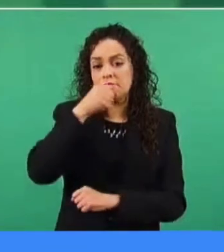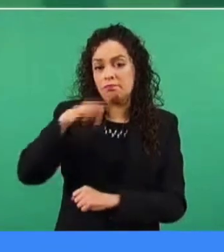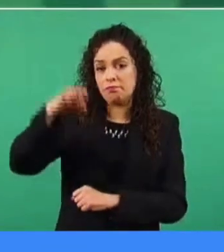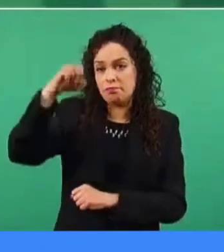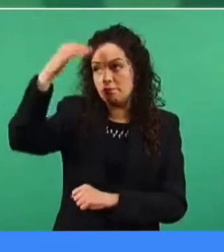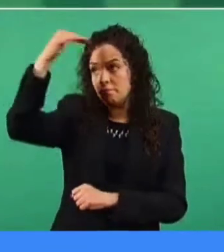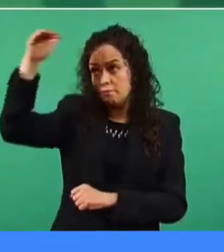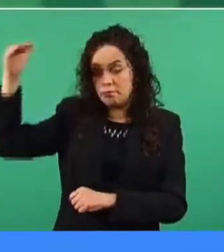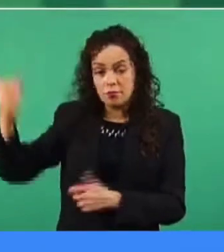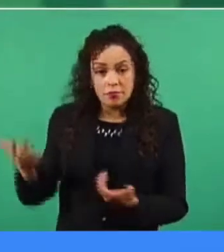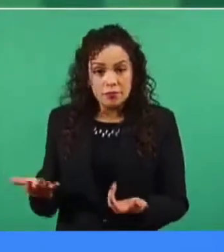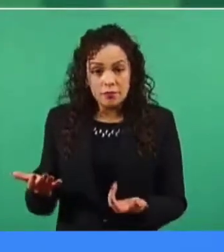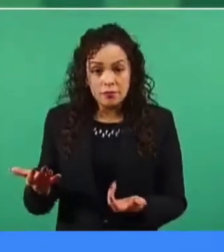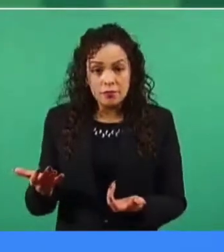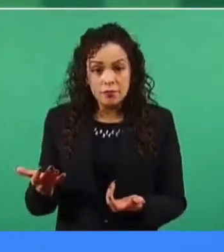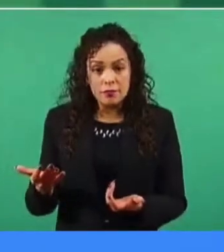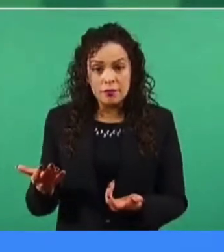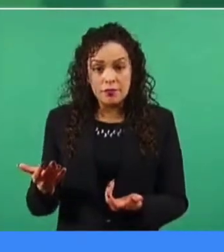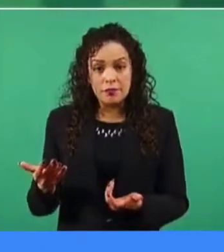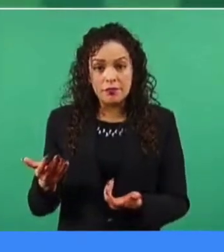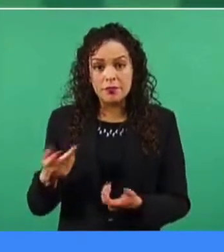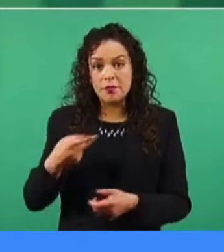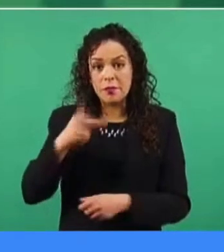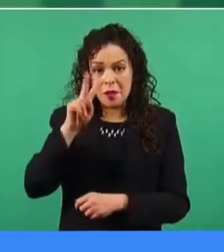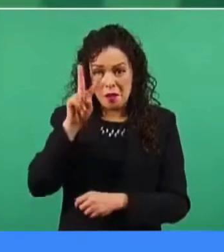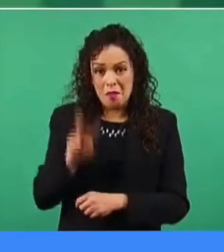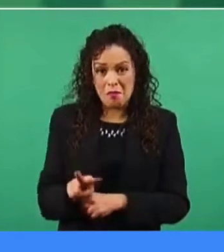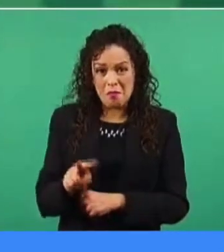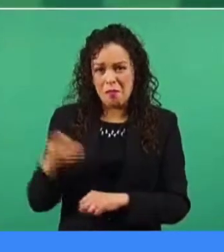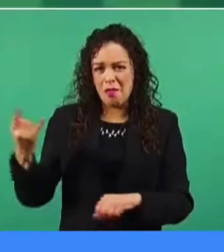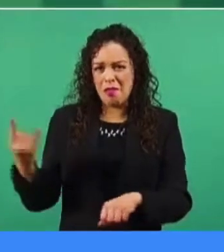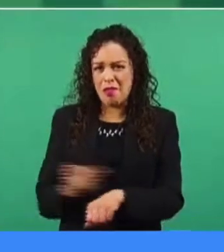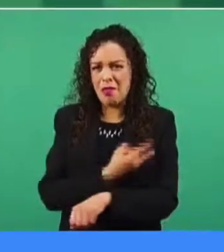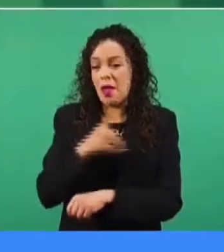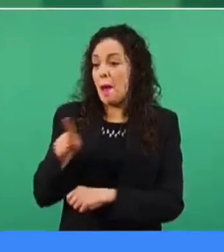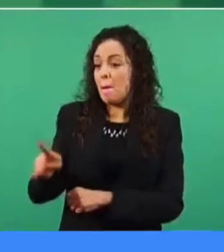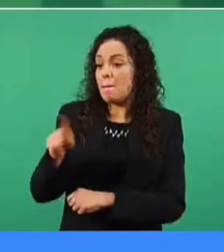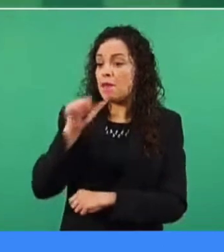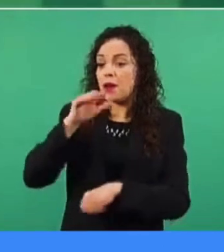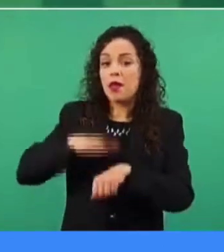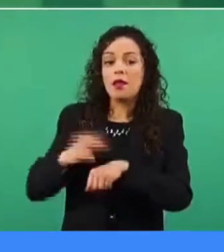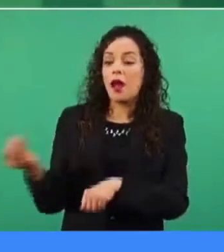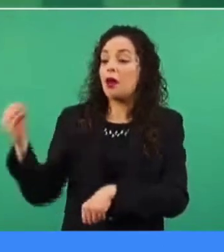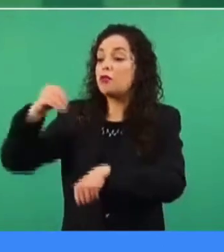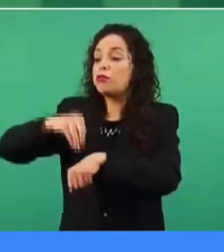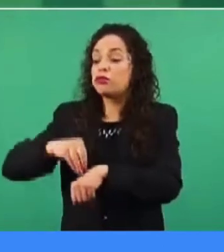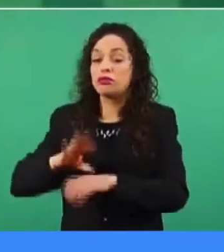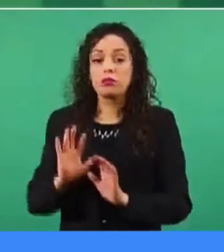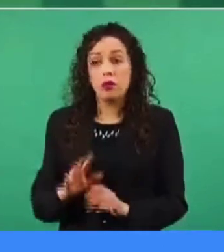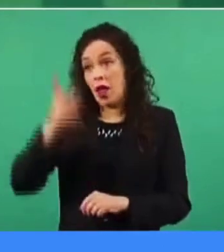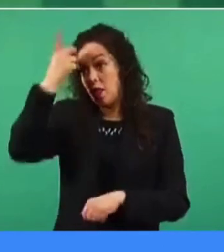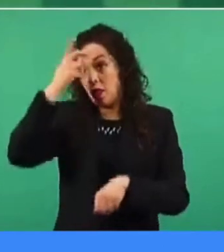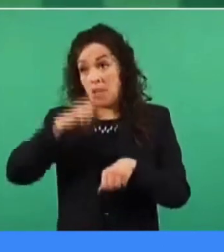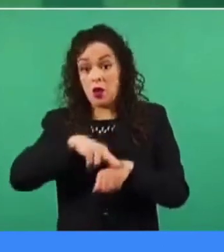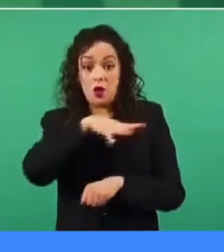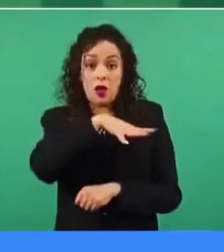pero puro aparato, un director general